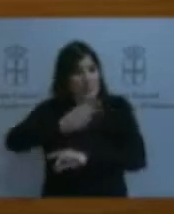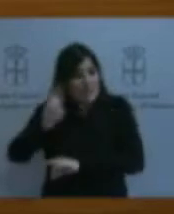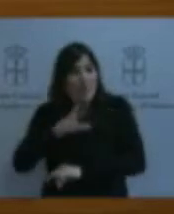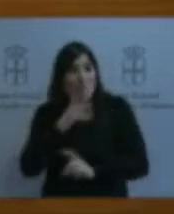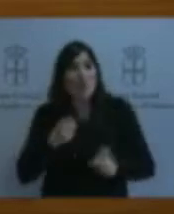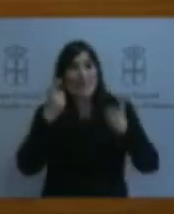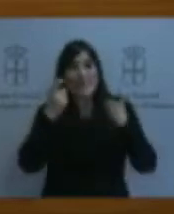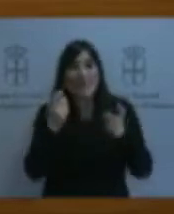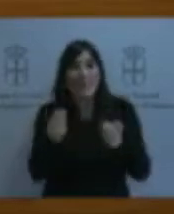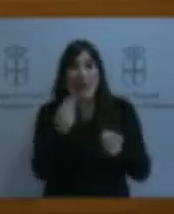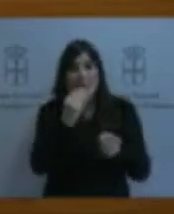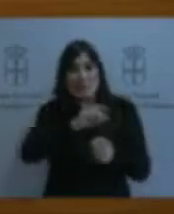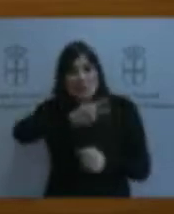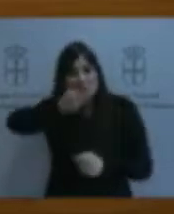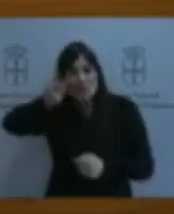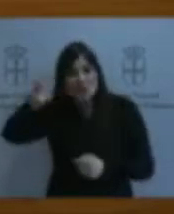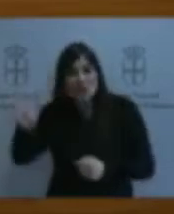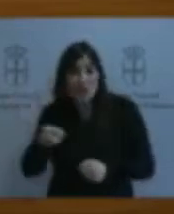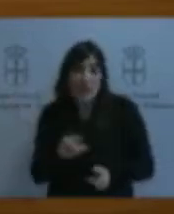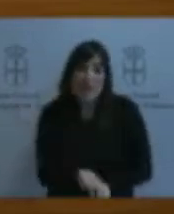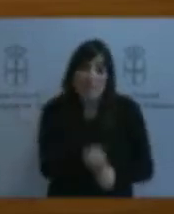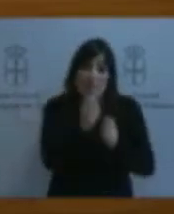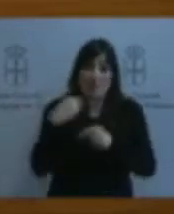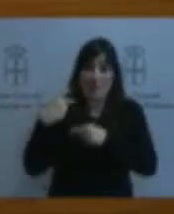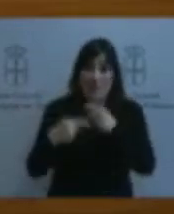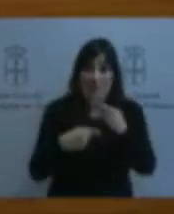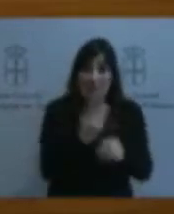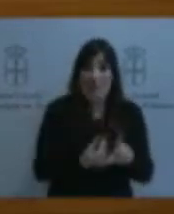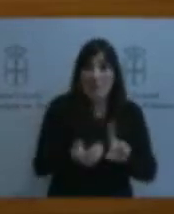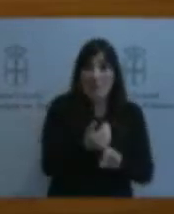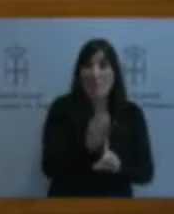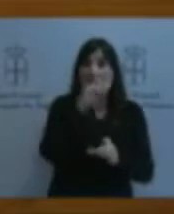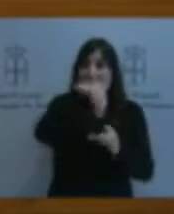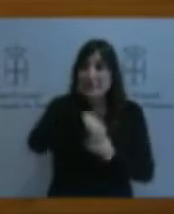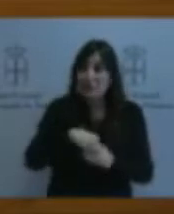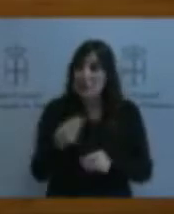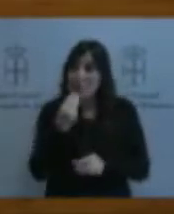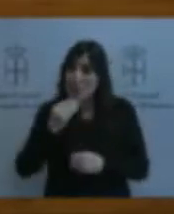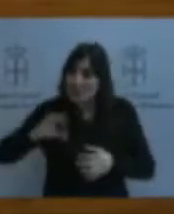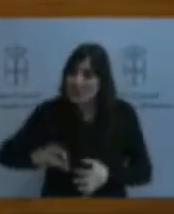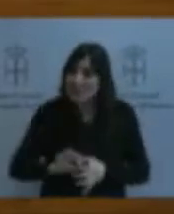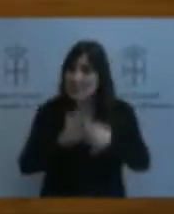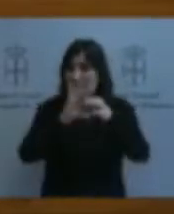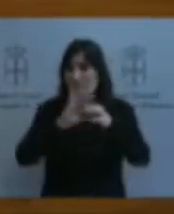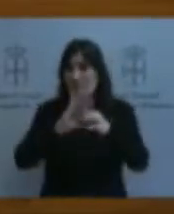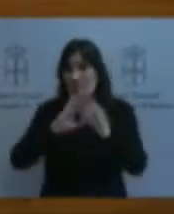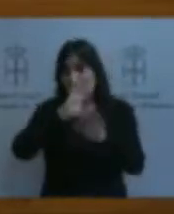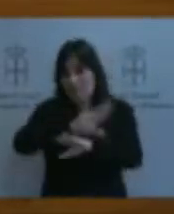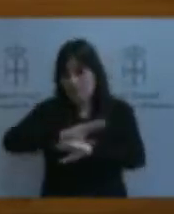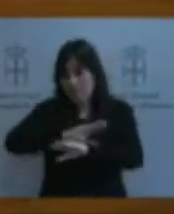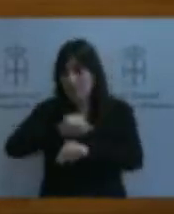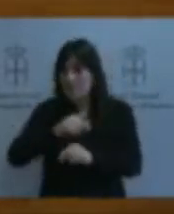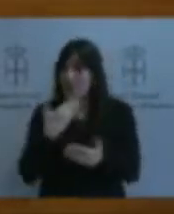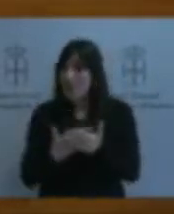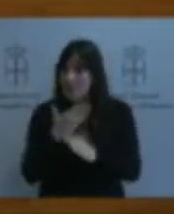nuestra pesca artesanal en los comedores dependientes de las Administraciones. Esta es una propuesta que se aprobó ya en esta Cámara. Ahora esperamos